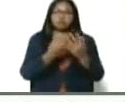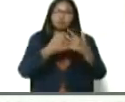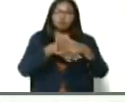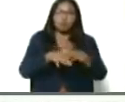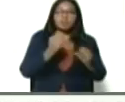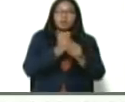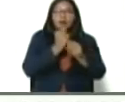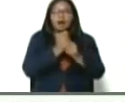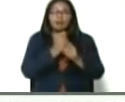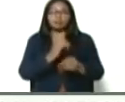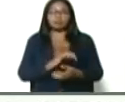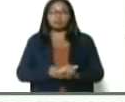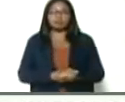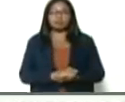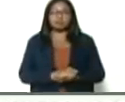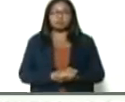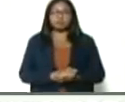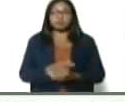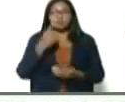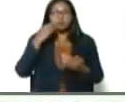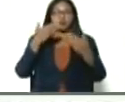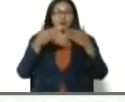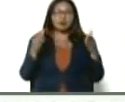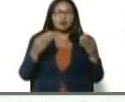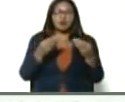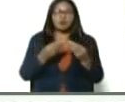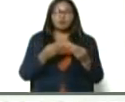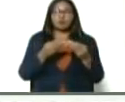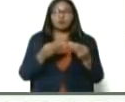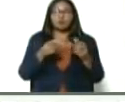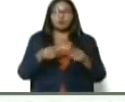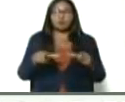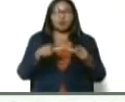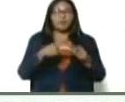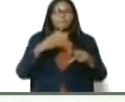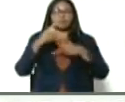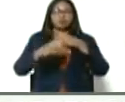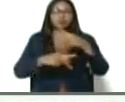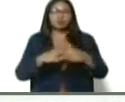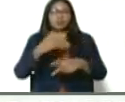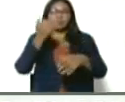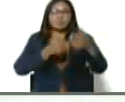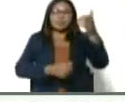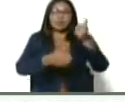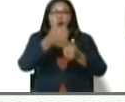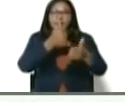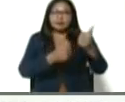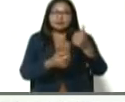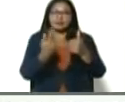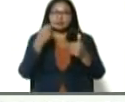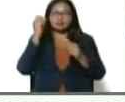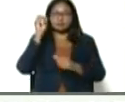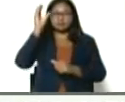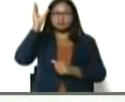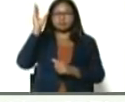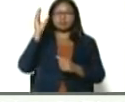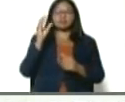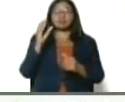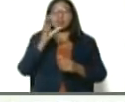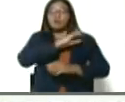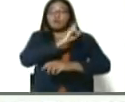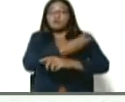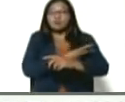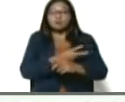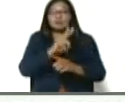vamos con su anuencia, a inaugurar, esta planta, procesadora de leche, que tiene una capacidad, de 69